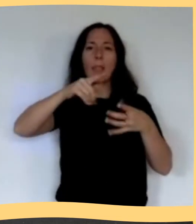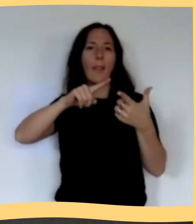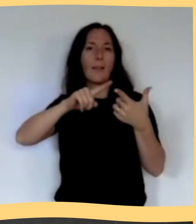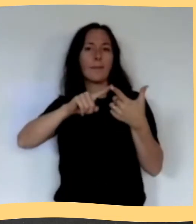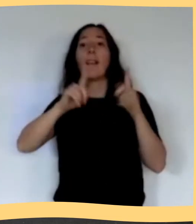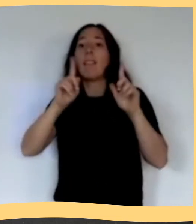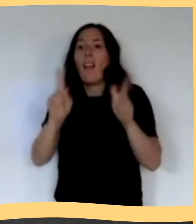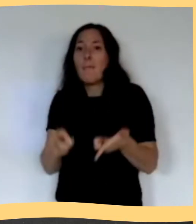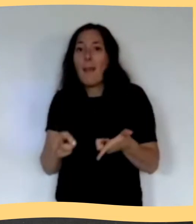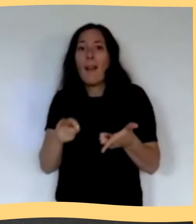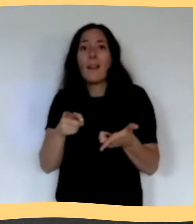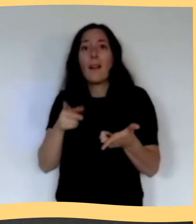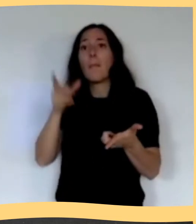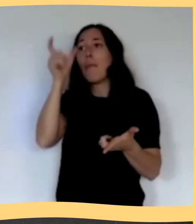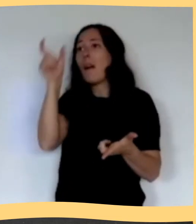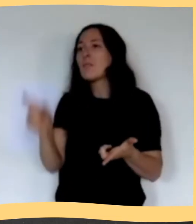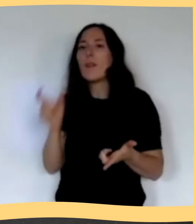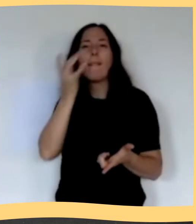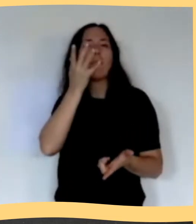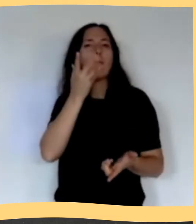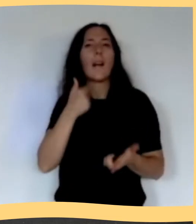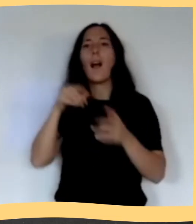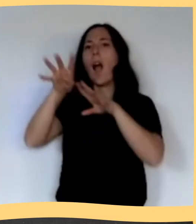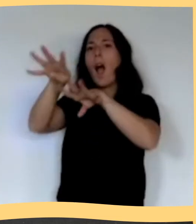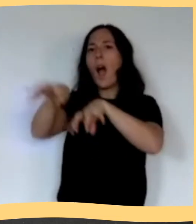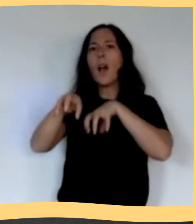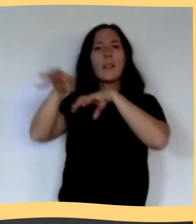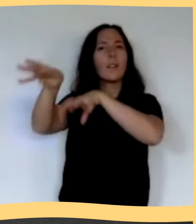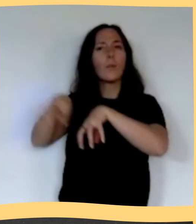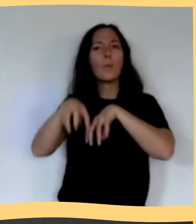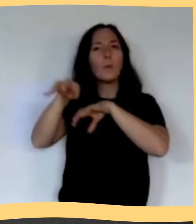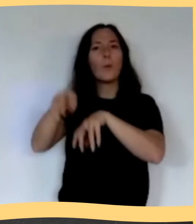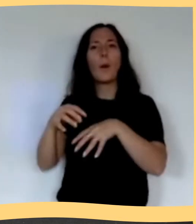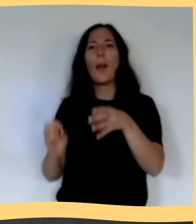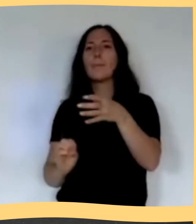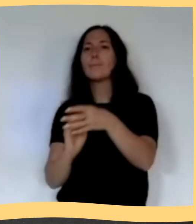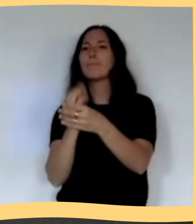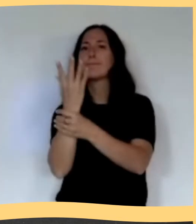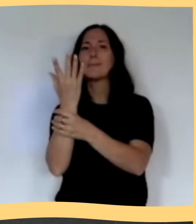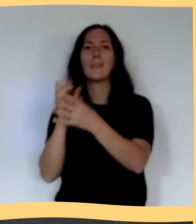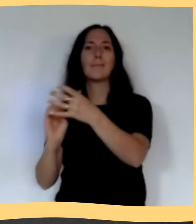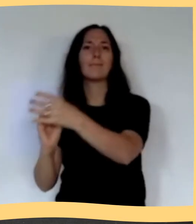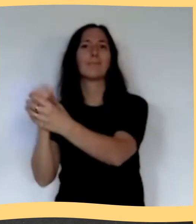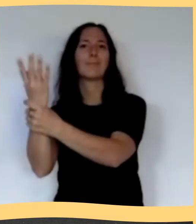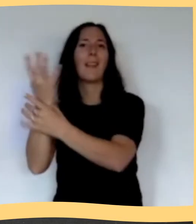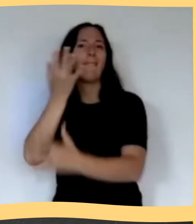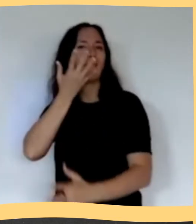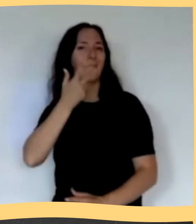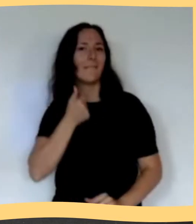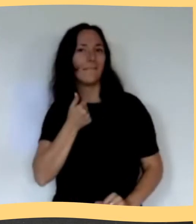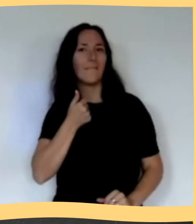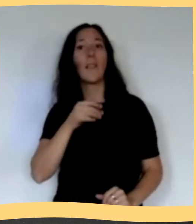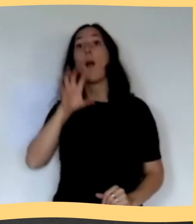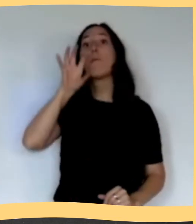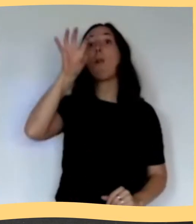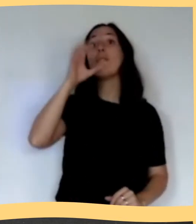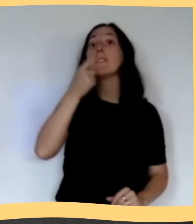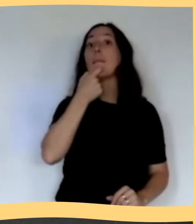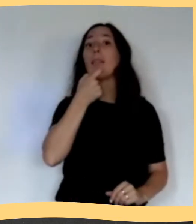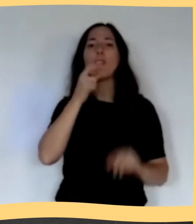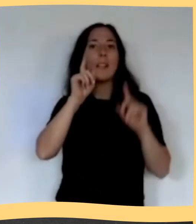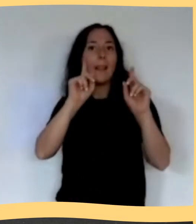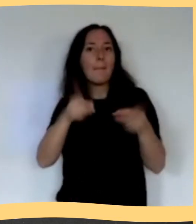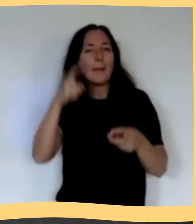Nuestra provincia conserva además importantes reliquias y los despojos mortales de su hija, su